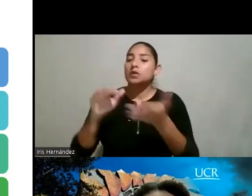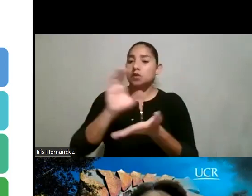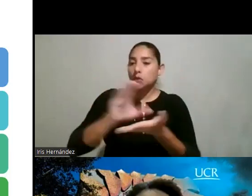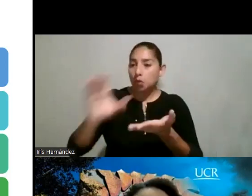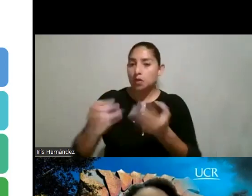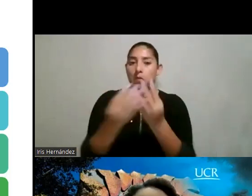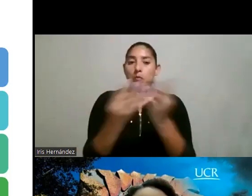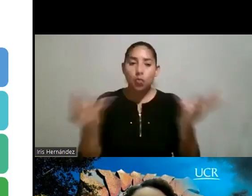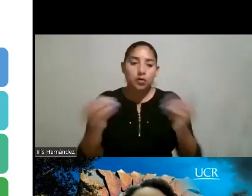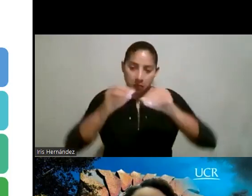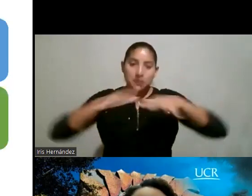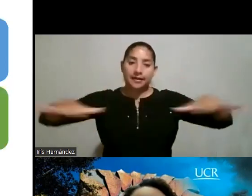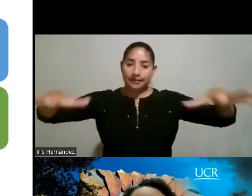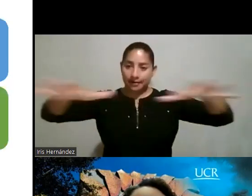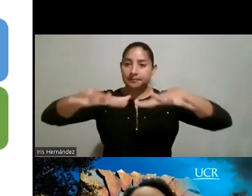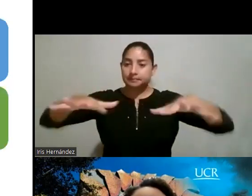público en general.